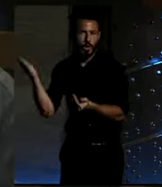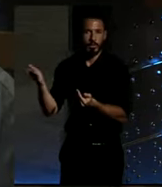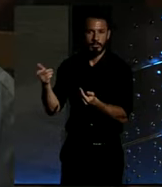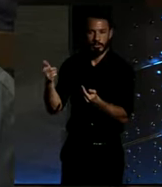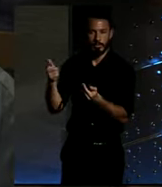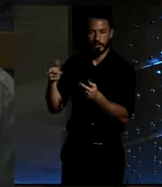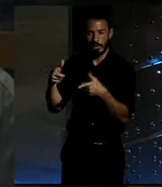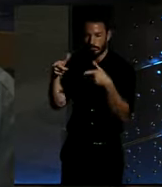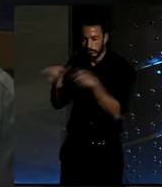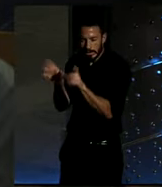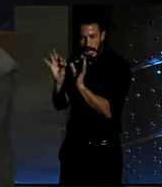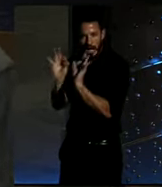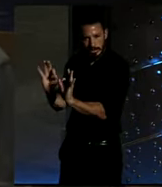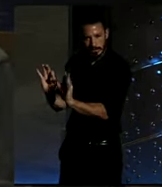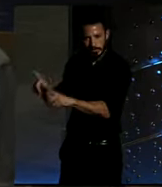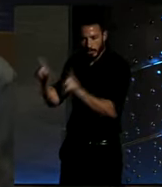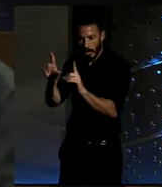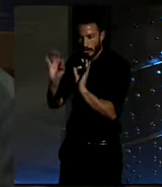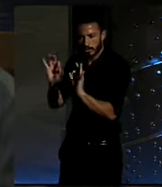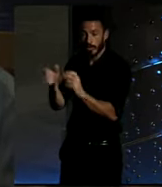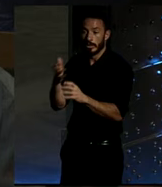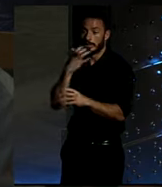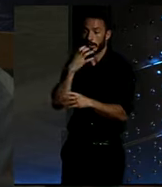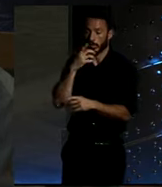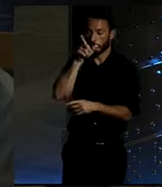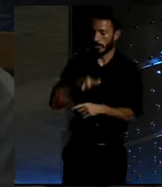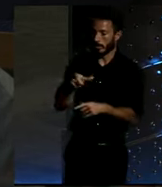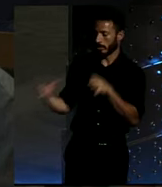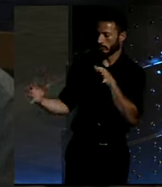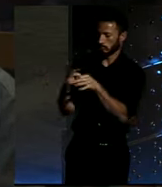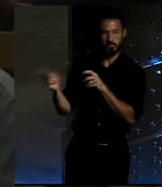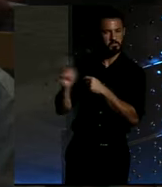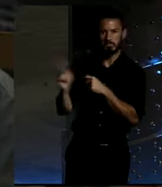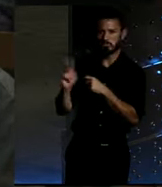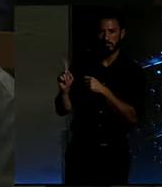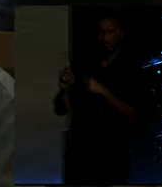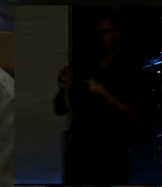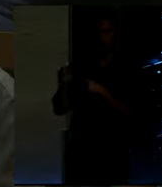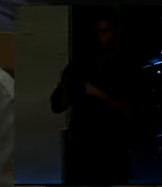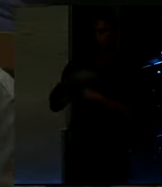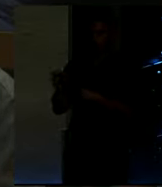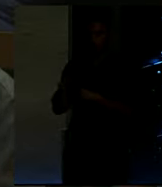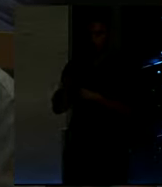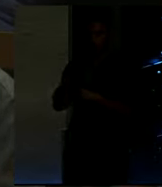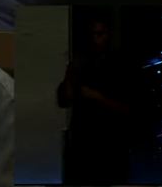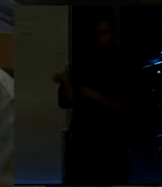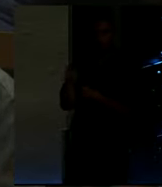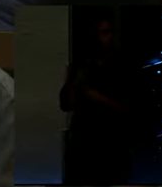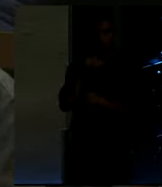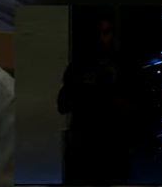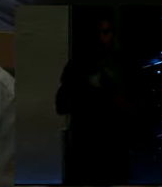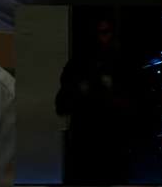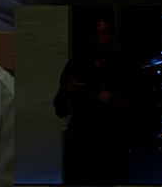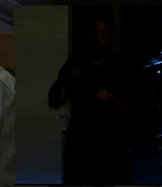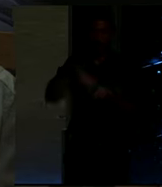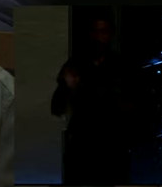ese personaje y los que no se sientan identificados, a lo mejor por esa misma razón no cogen